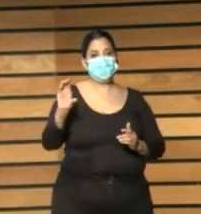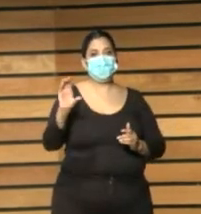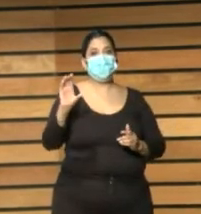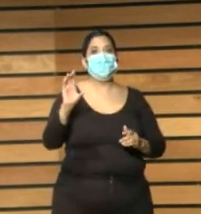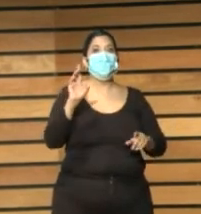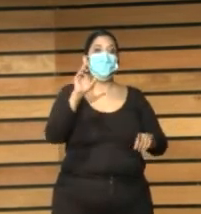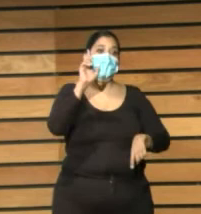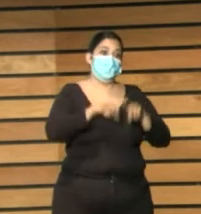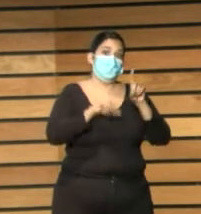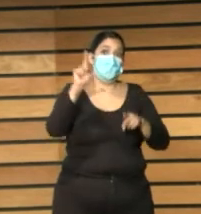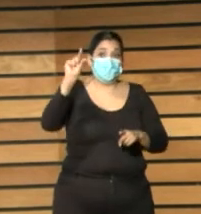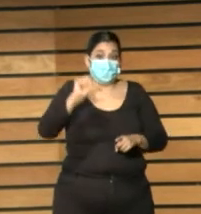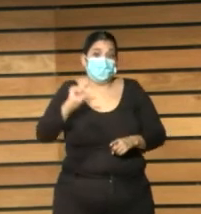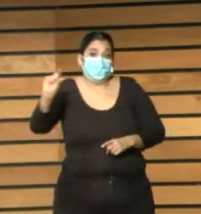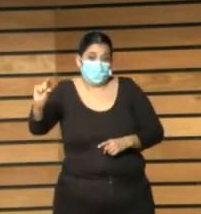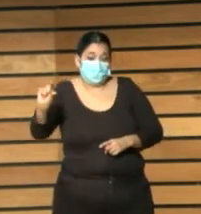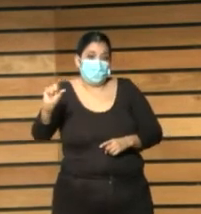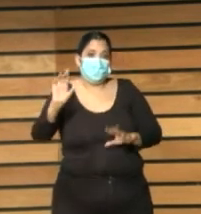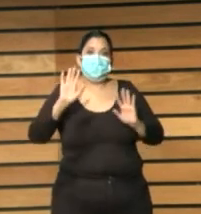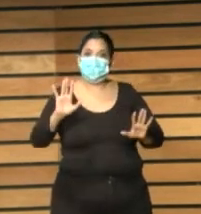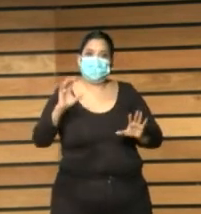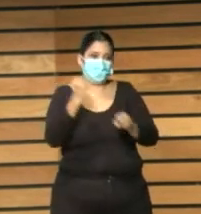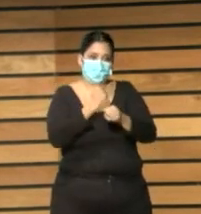precarizar al trabajador muchas gracias